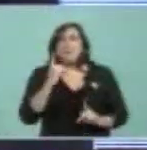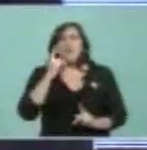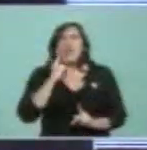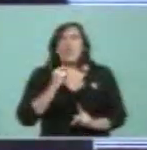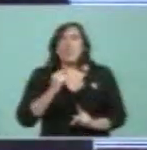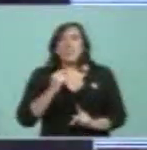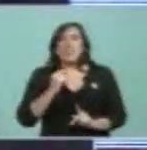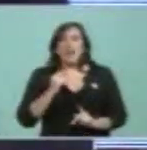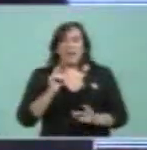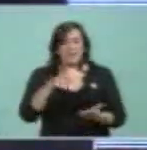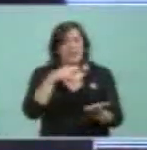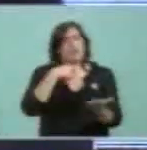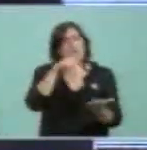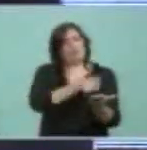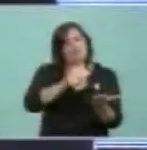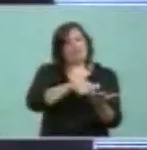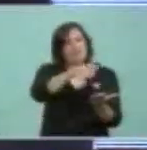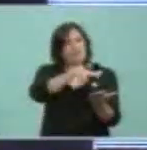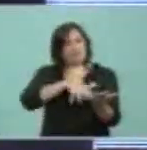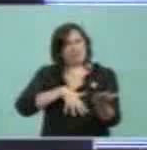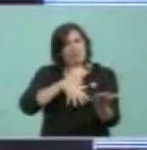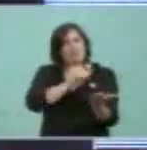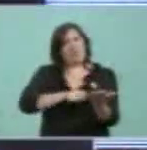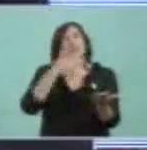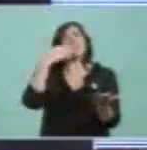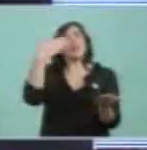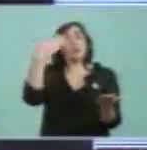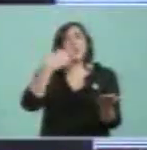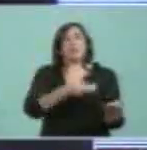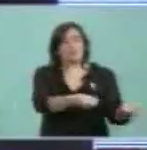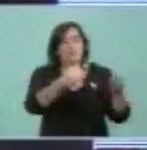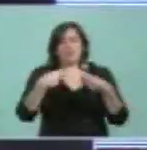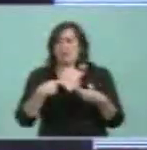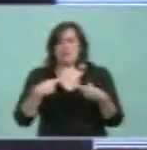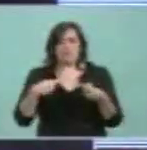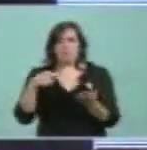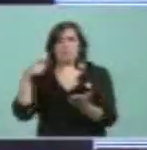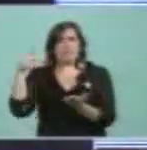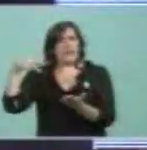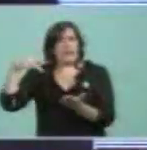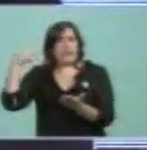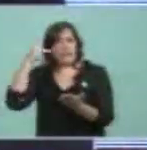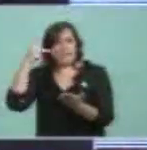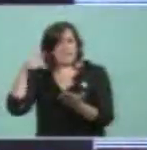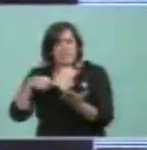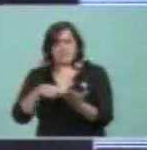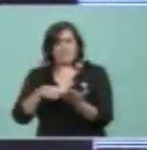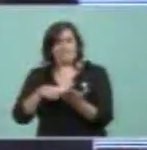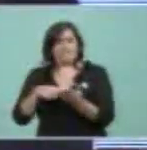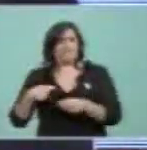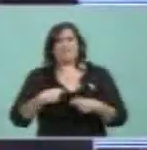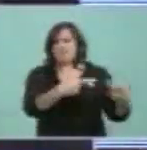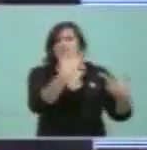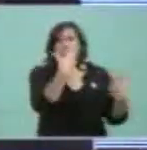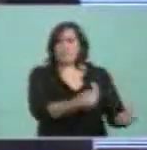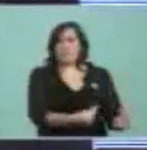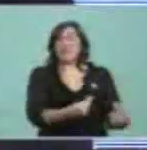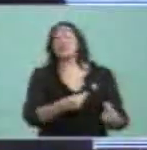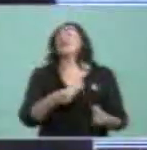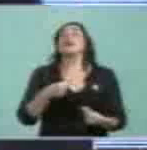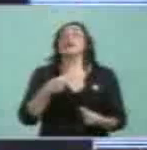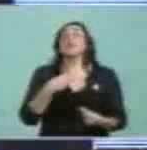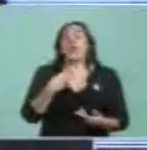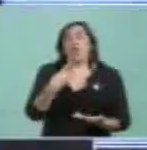nos tiró el discurso por la cabeza? Bueno, ustedes dirán que fue eso. Teníamos que escribir con Carlos, Anini,